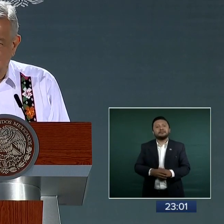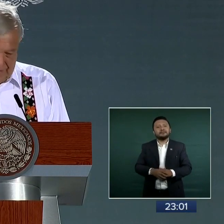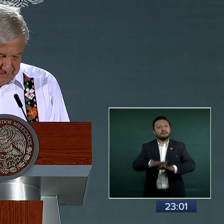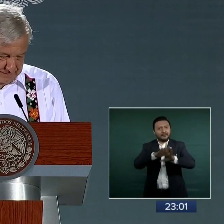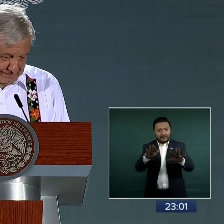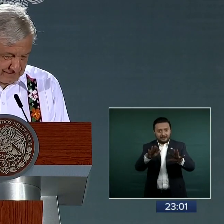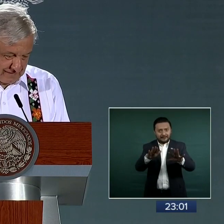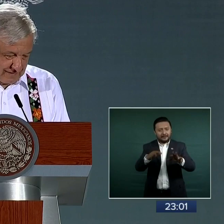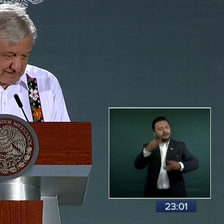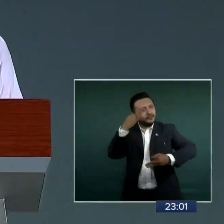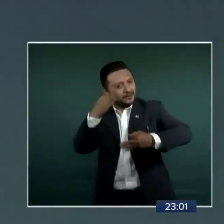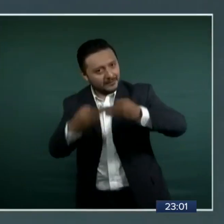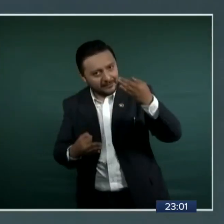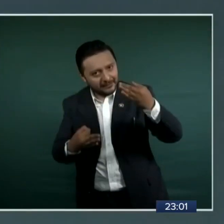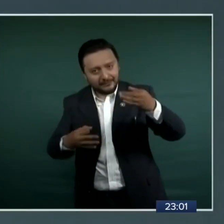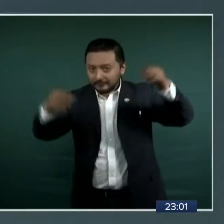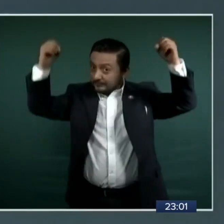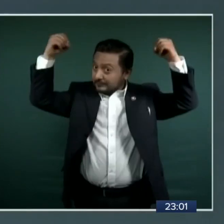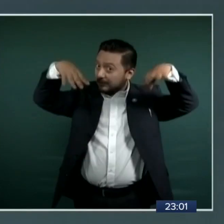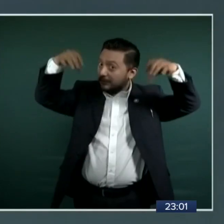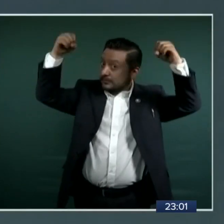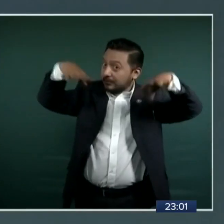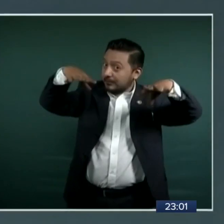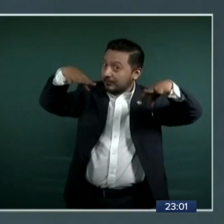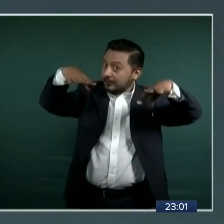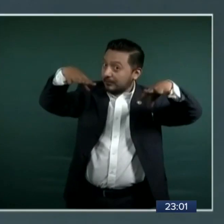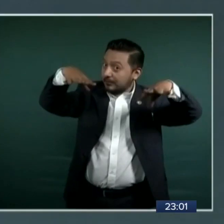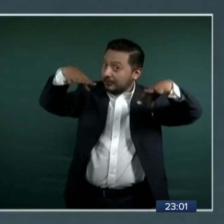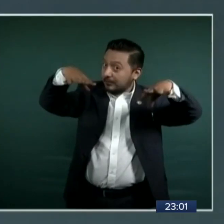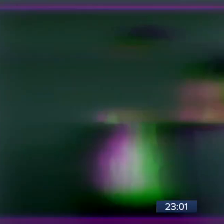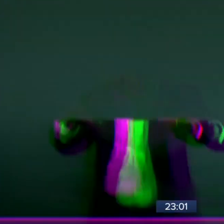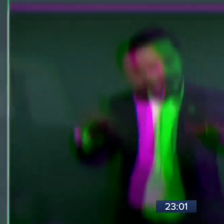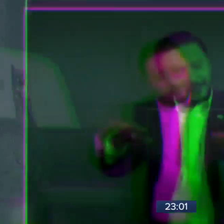Ya parará la lluvia, ya parará.